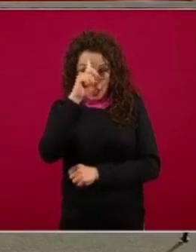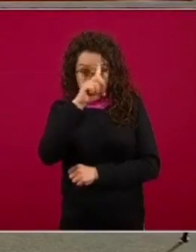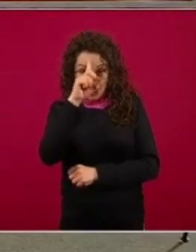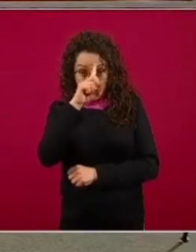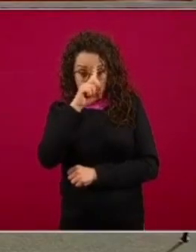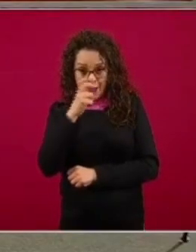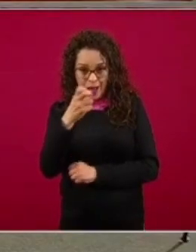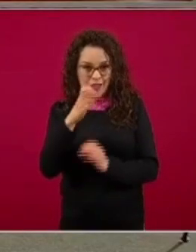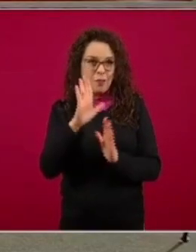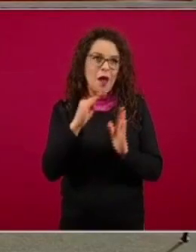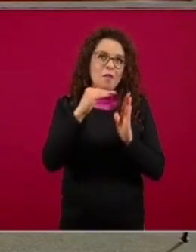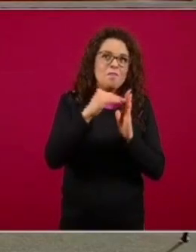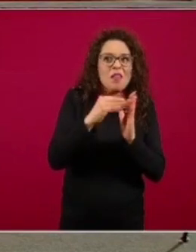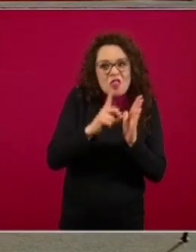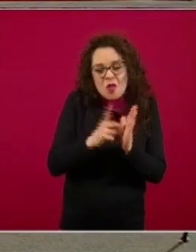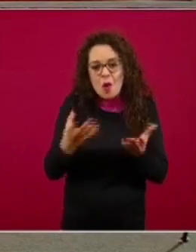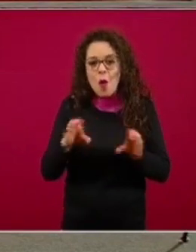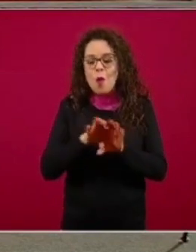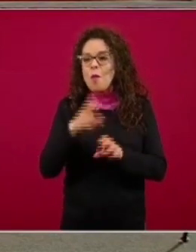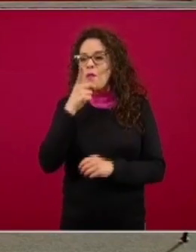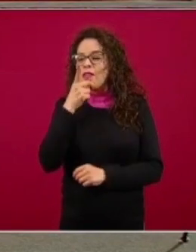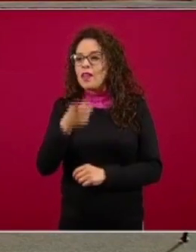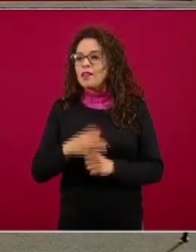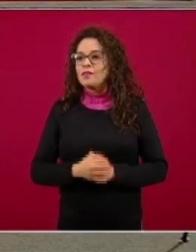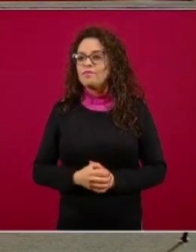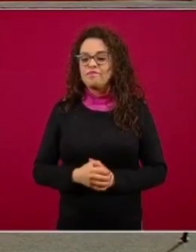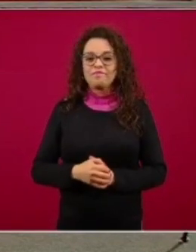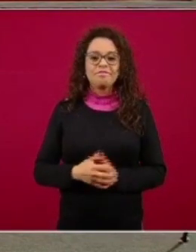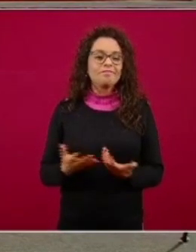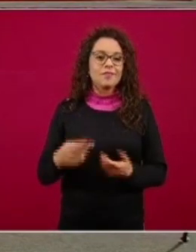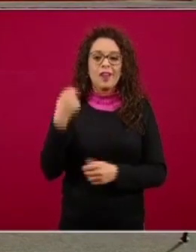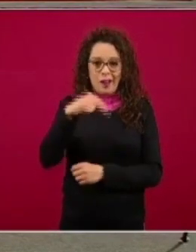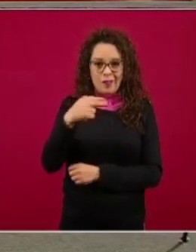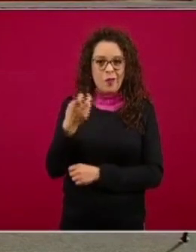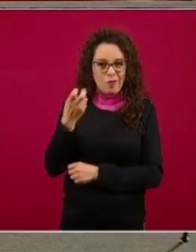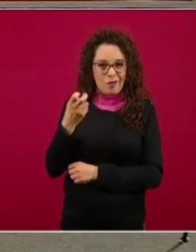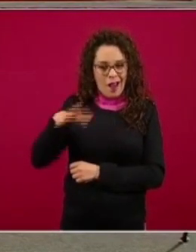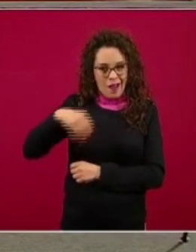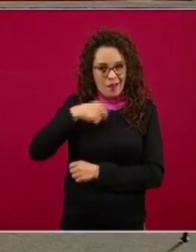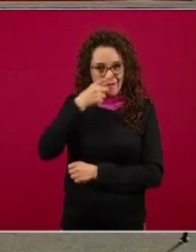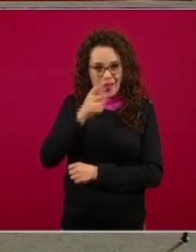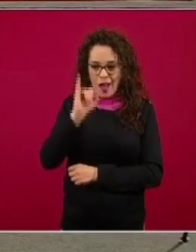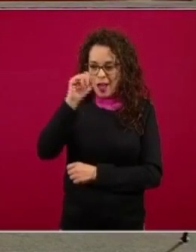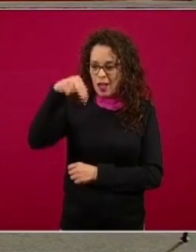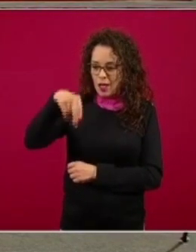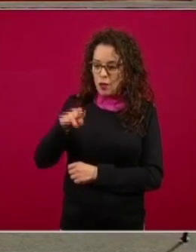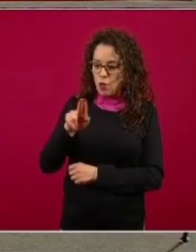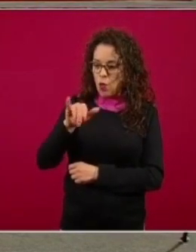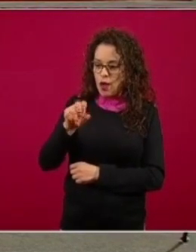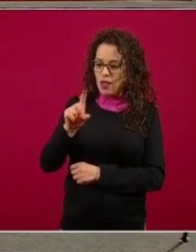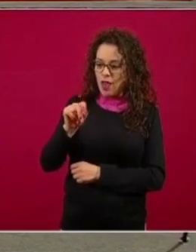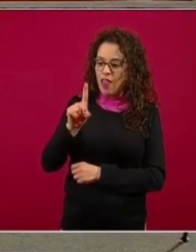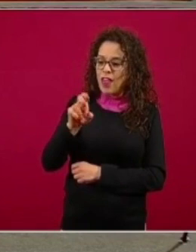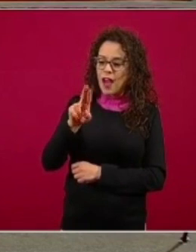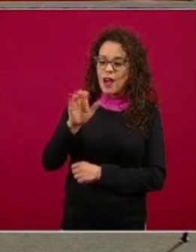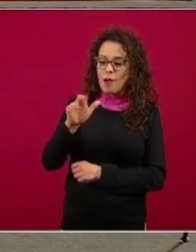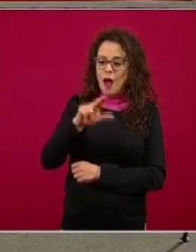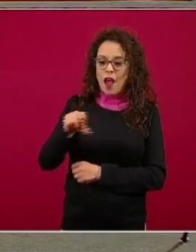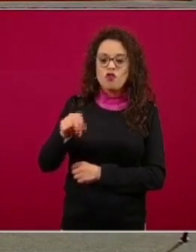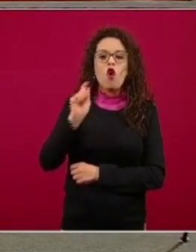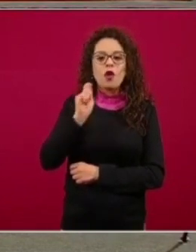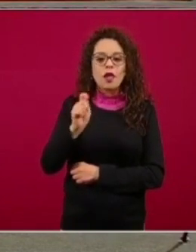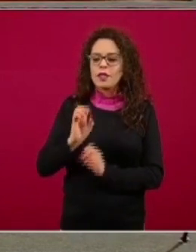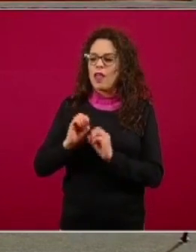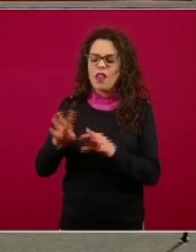metodología digamos o de inmunidad de rebaño a través de dejar que la gente se contagie no sé si